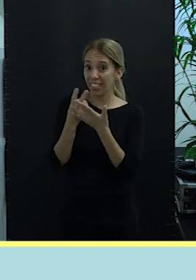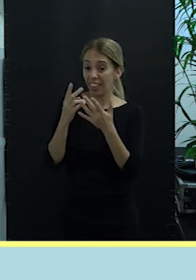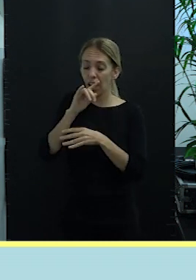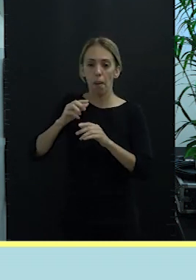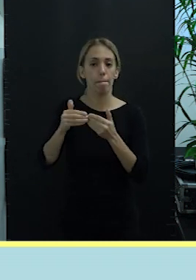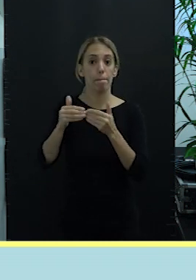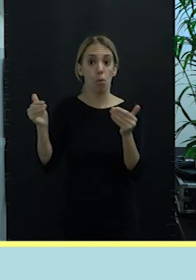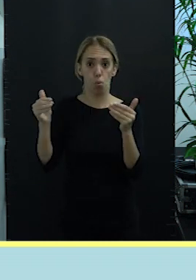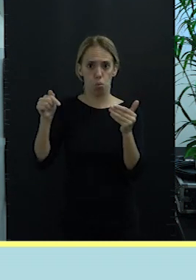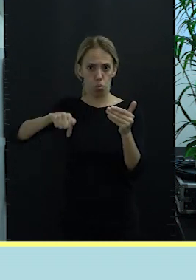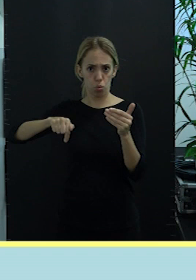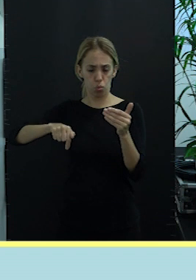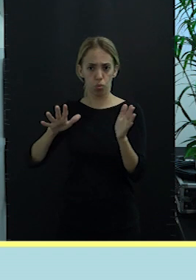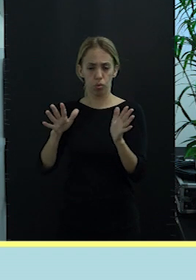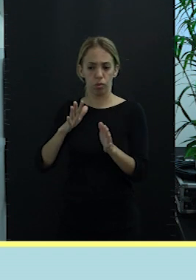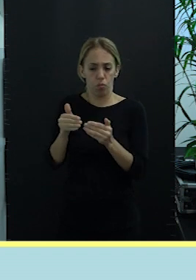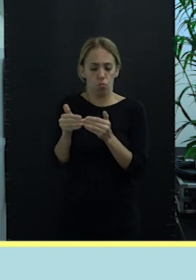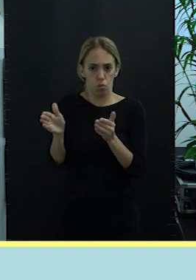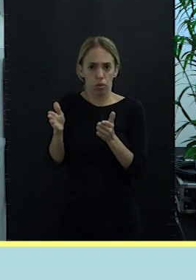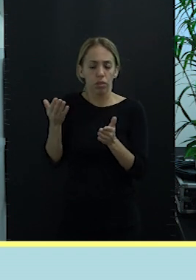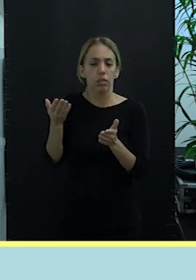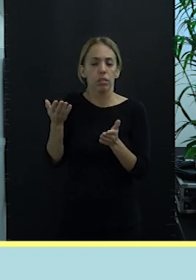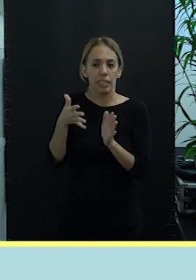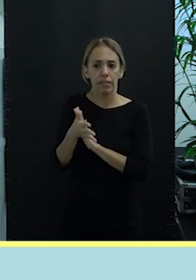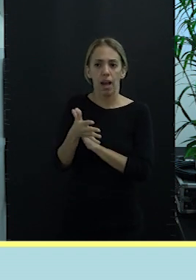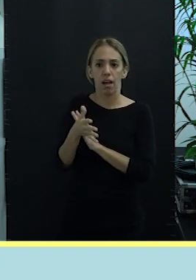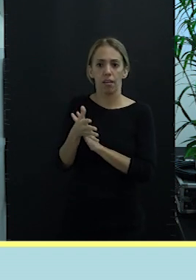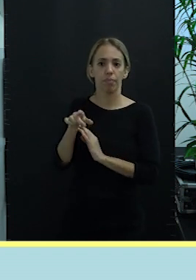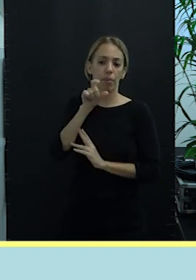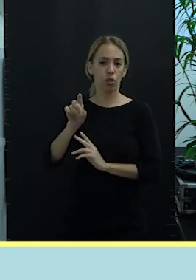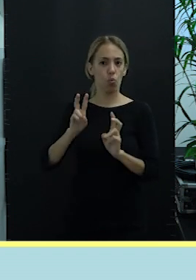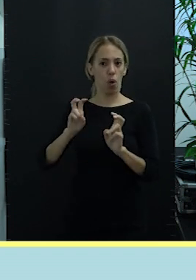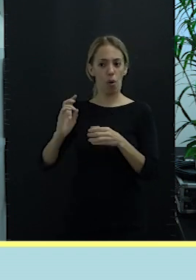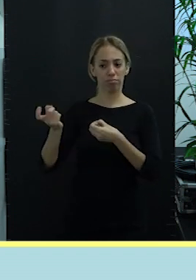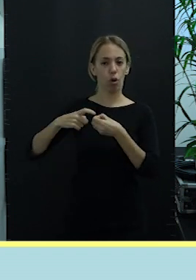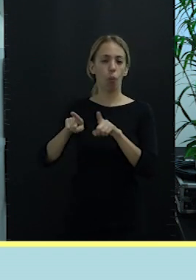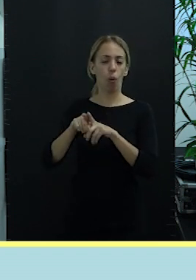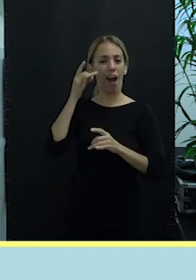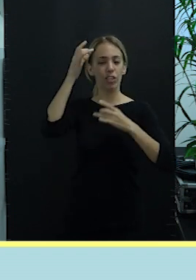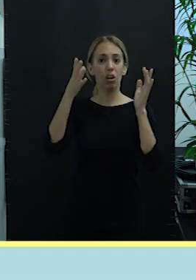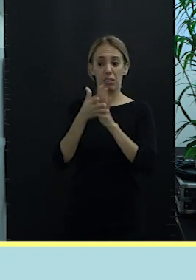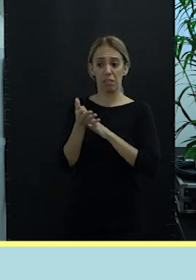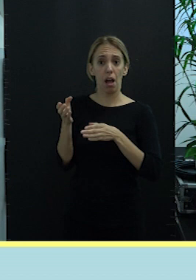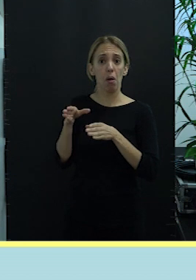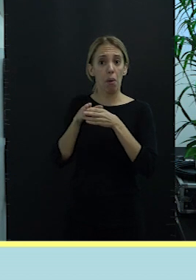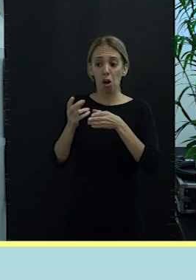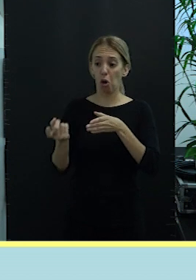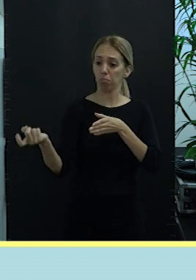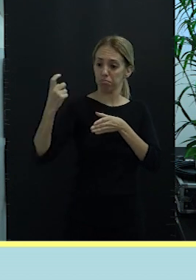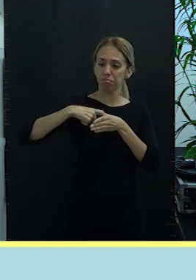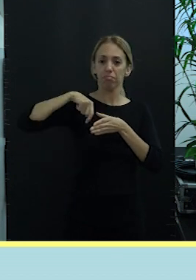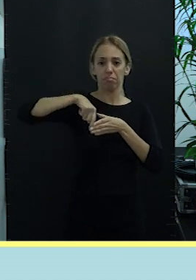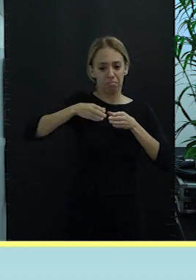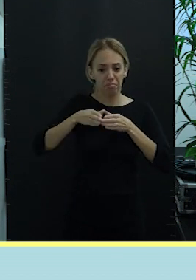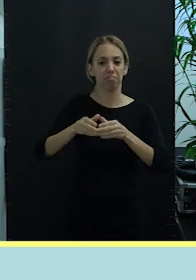Los primeros diecisiete aventureros que han cogido el barco, se han subido y nos acompañan hoy